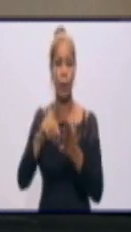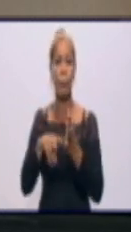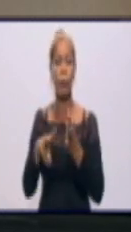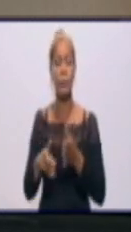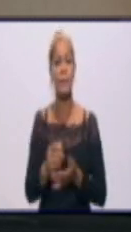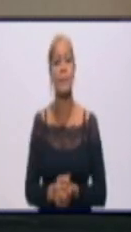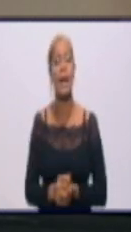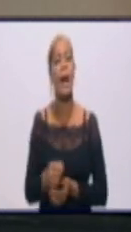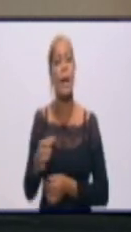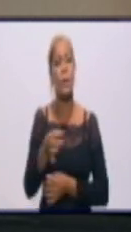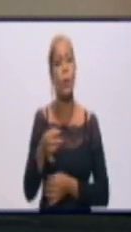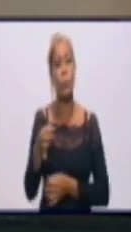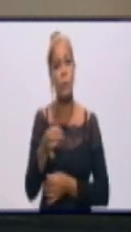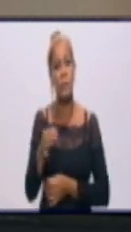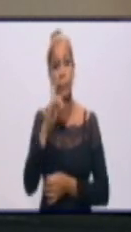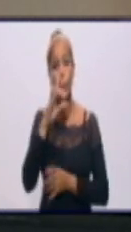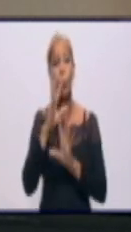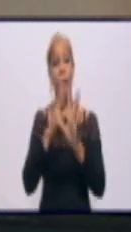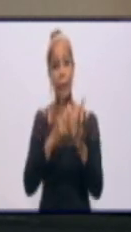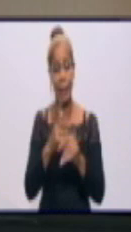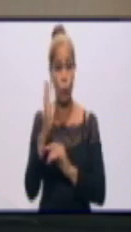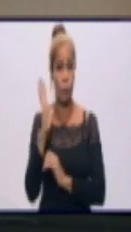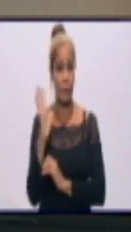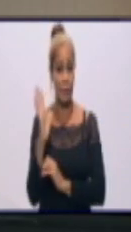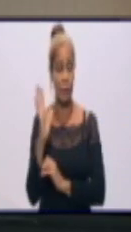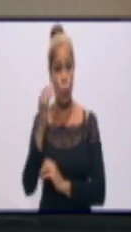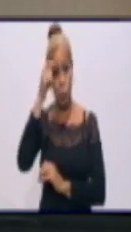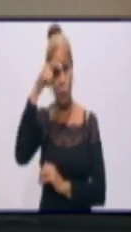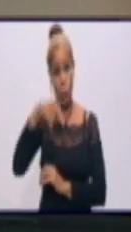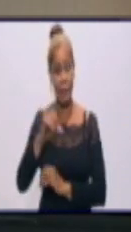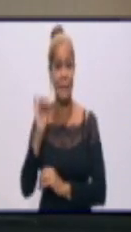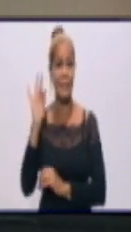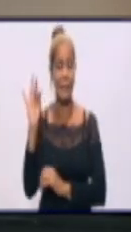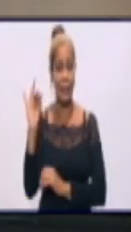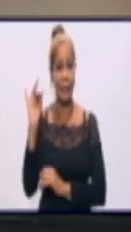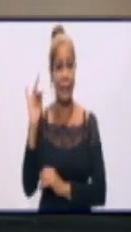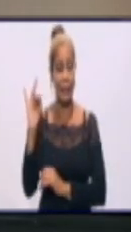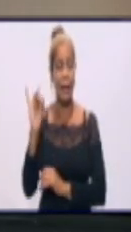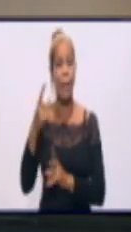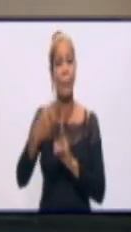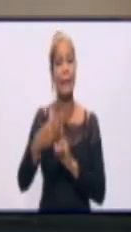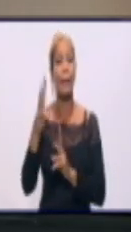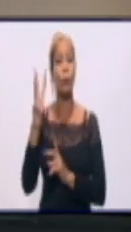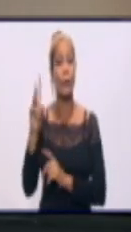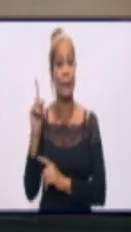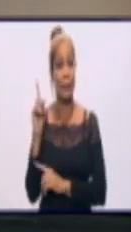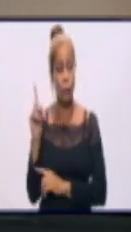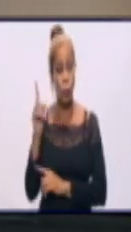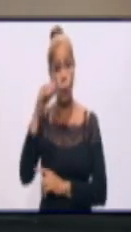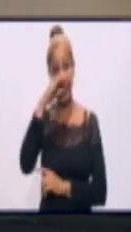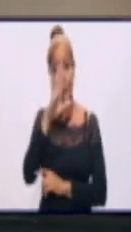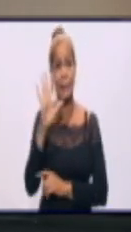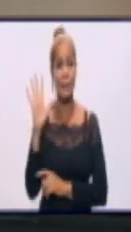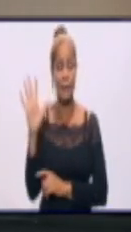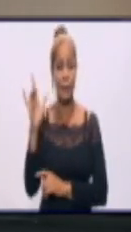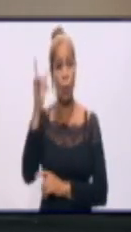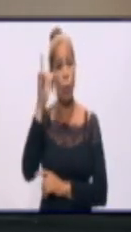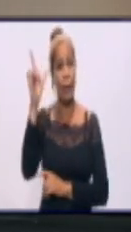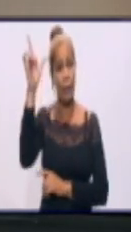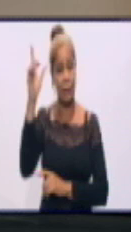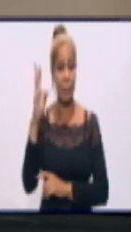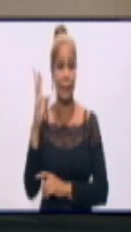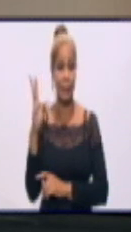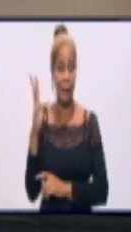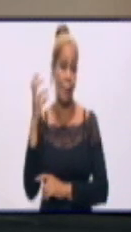pertenecen a los municipios Niquero 5 casos, Jiguaní 7, Bayamo 31, Guisa 5, Guayarriba 3,